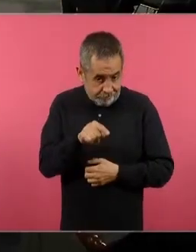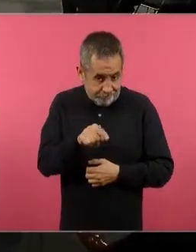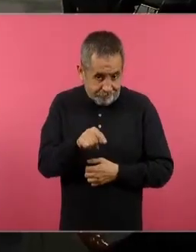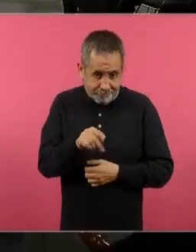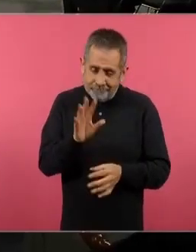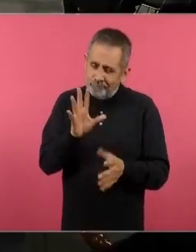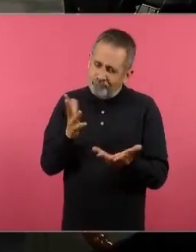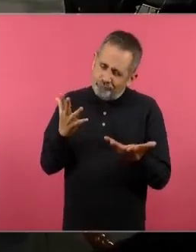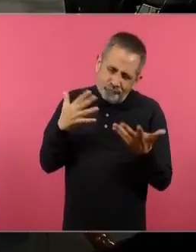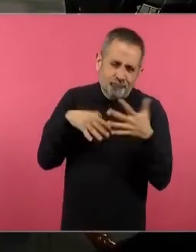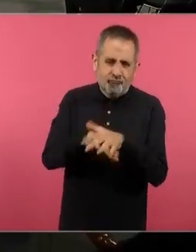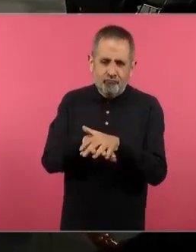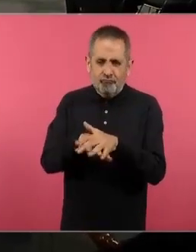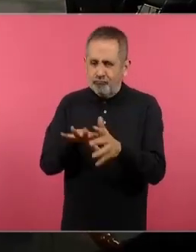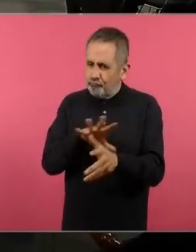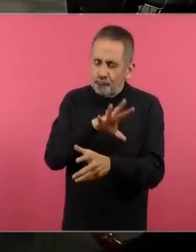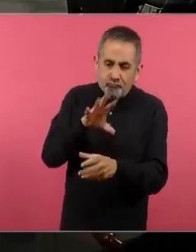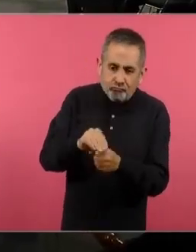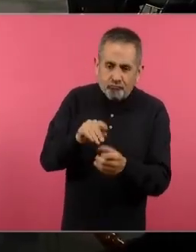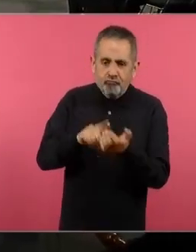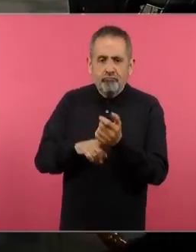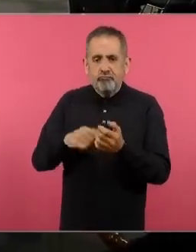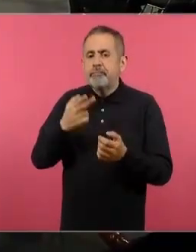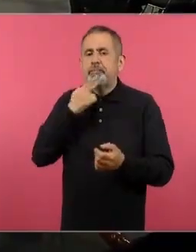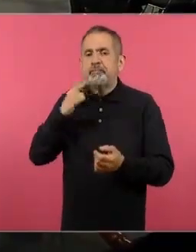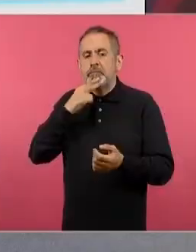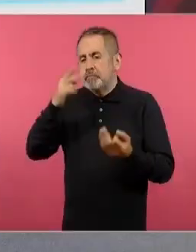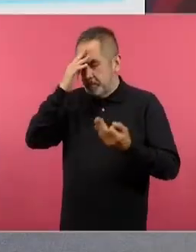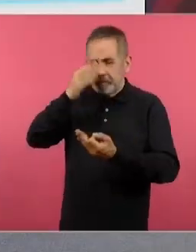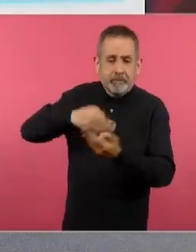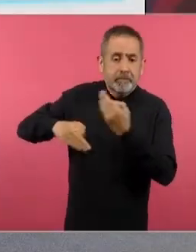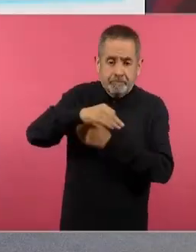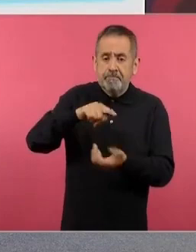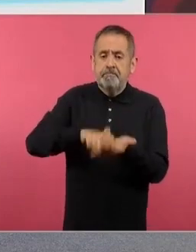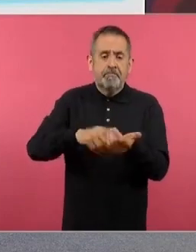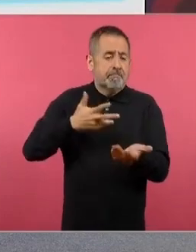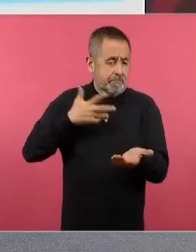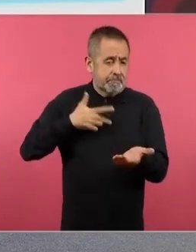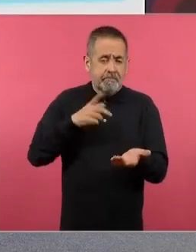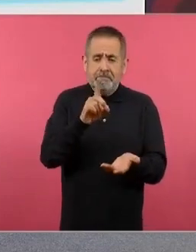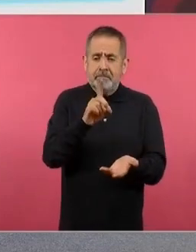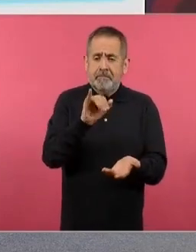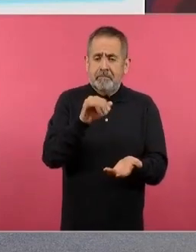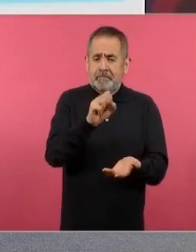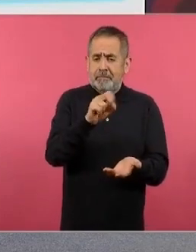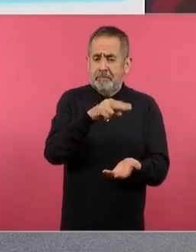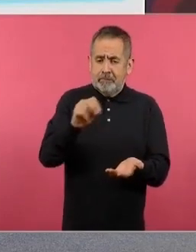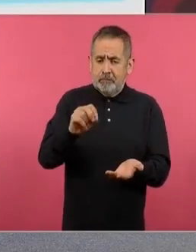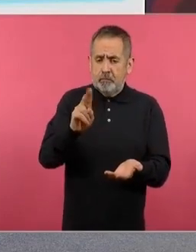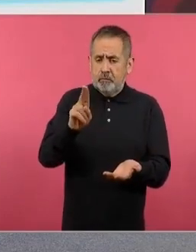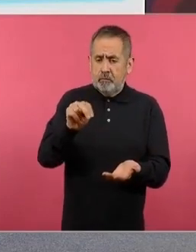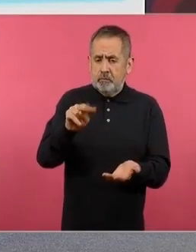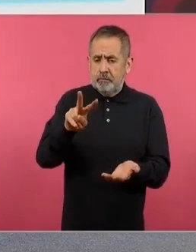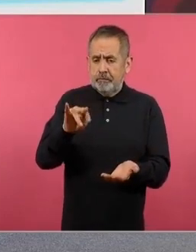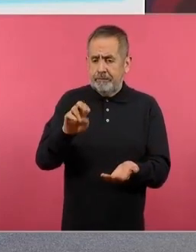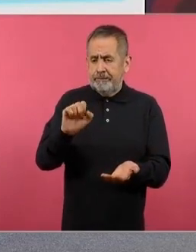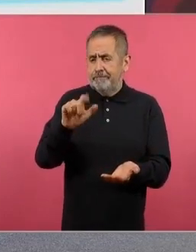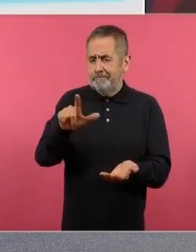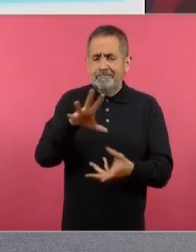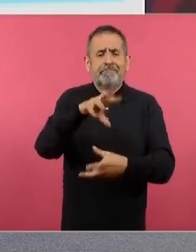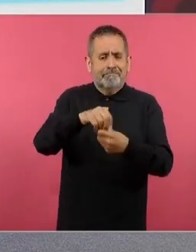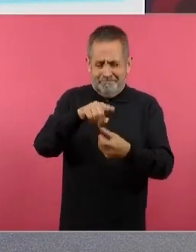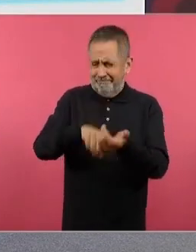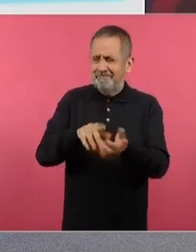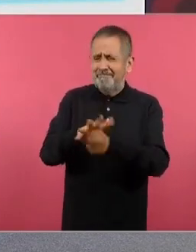incluyentes y que tienen un diseño universal excelente. Si tienen alguna duda, acérquense a su maestro de confianza